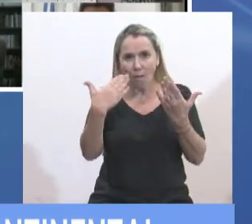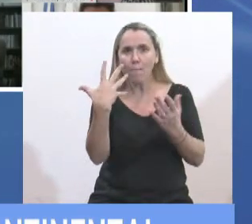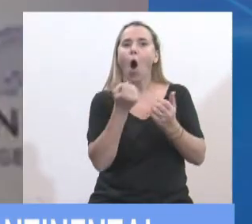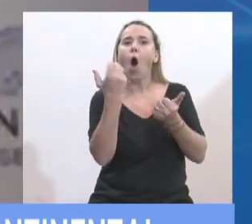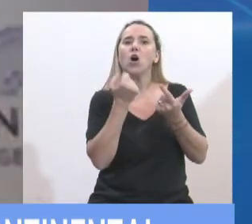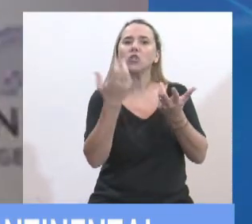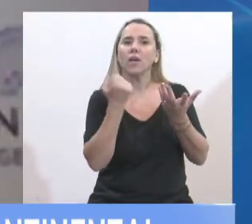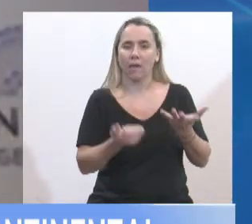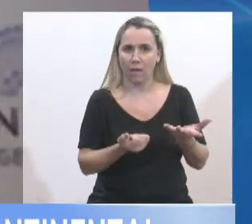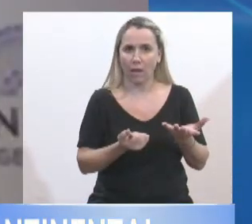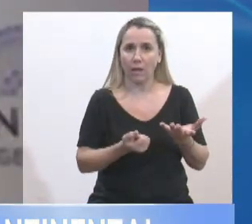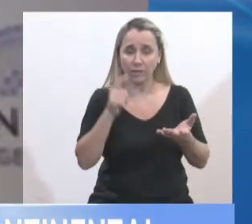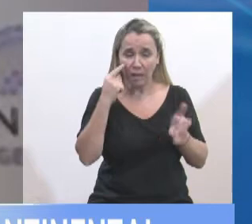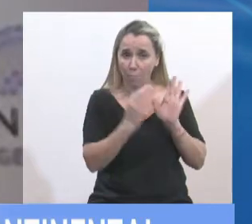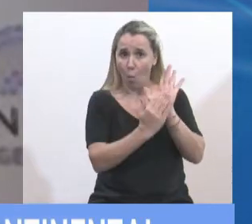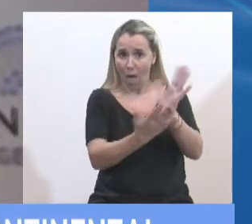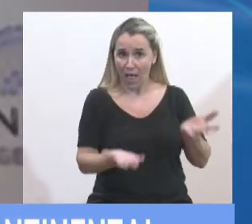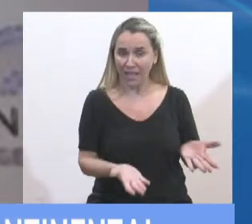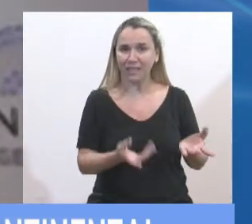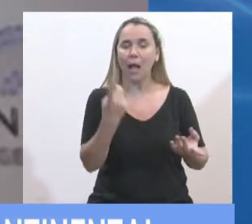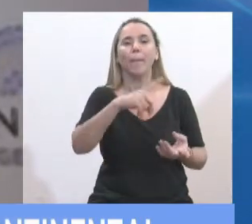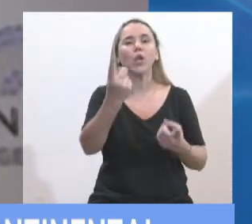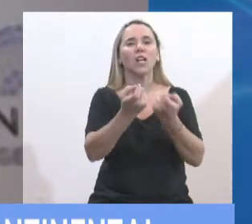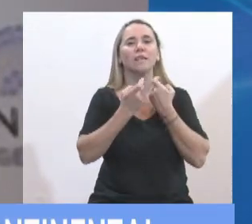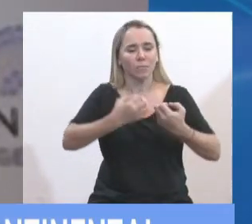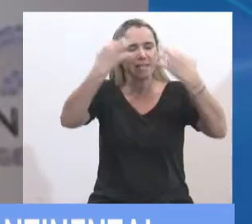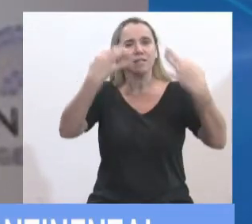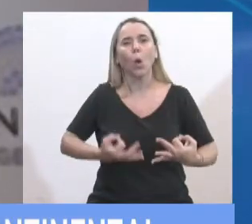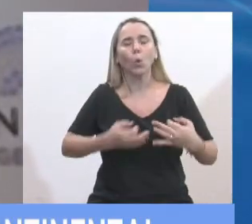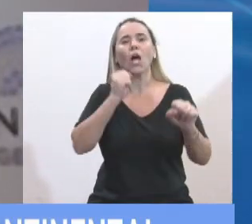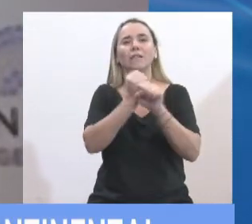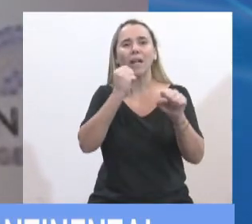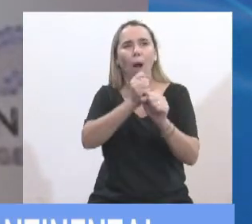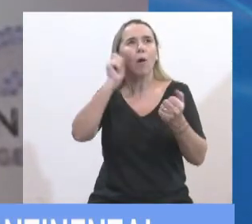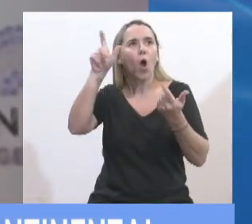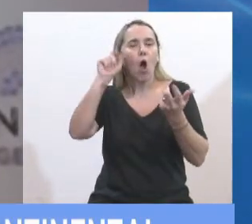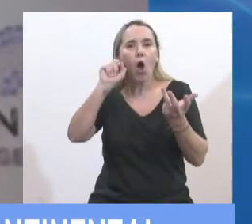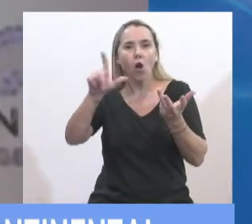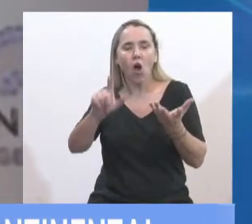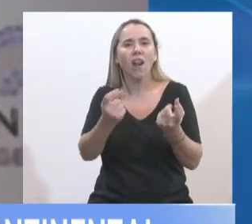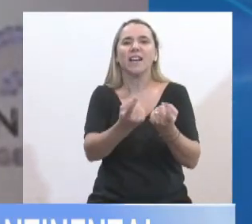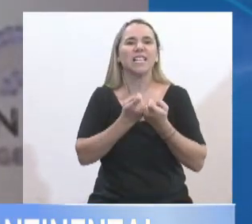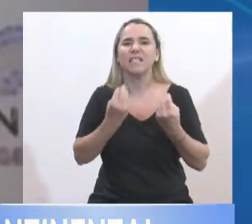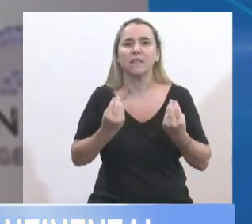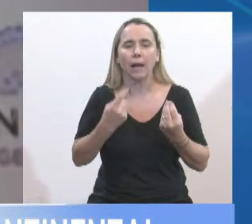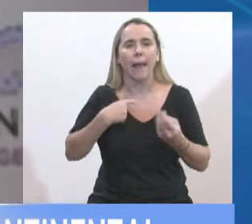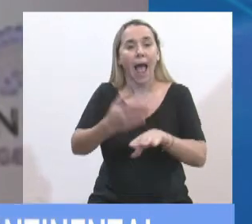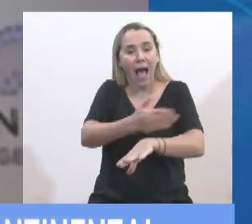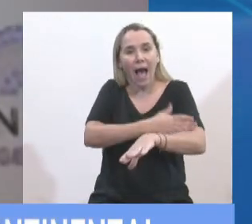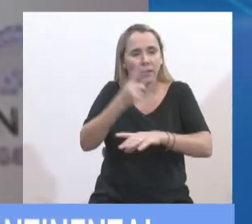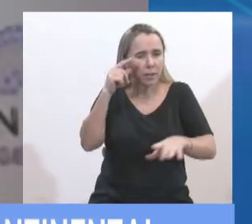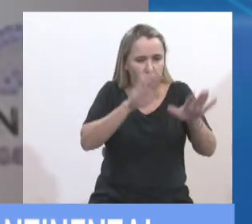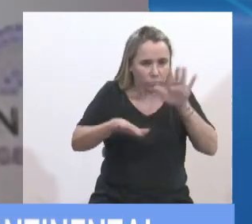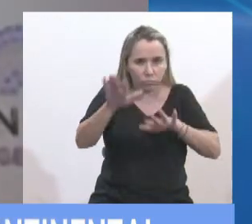Esto lo está demostrando. Pero debemos convencernos de que el trabajo existoso requiere ser madurado